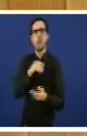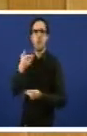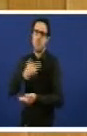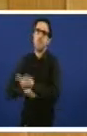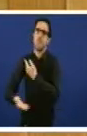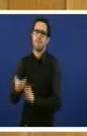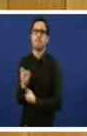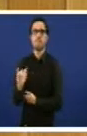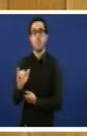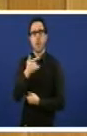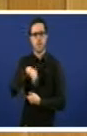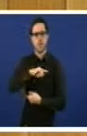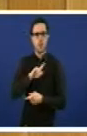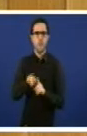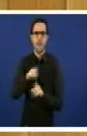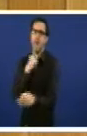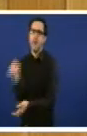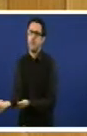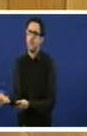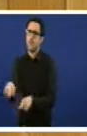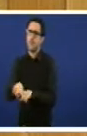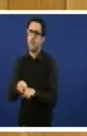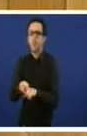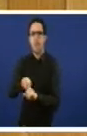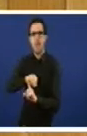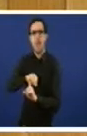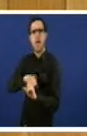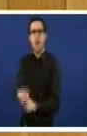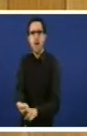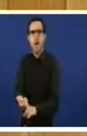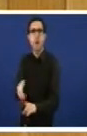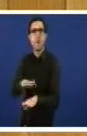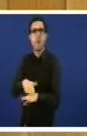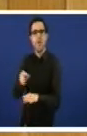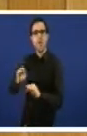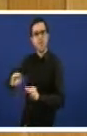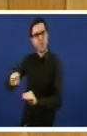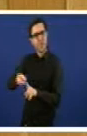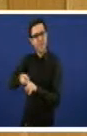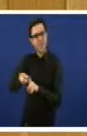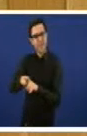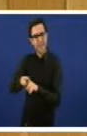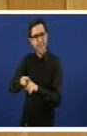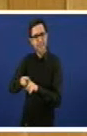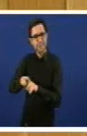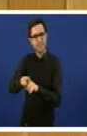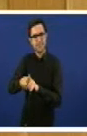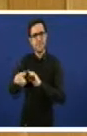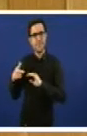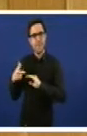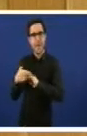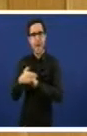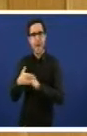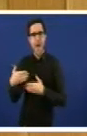cómplices non serviremos de coartada para esa súa austeridade colectiva que agora xa